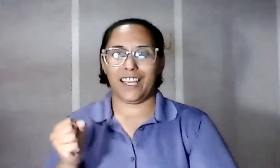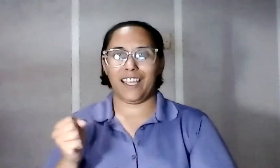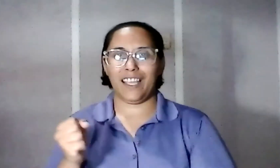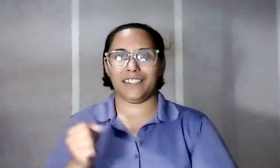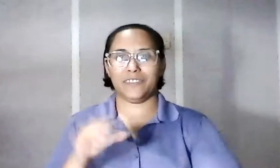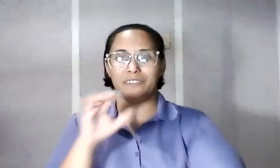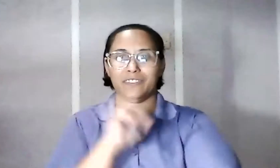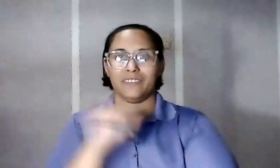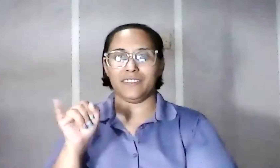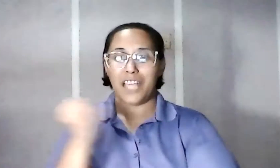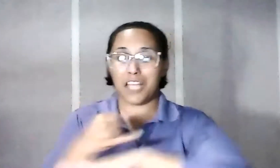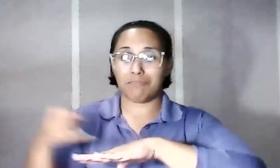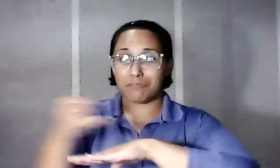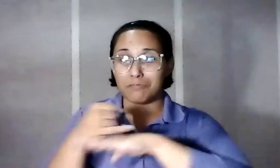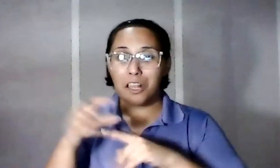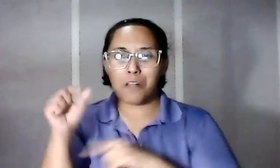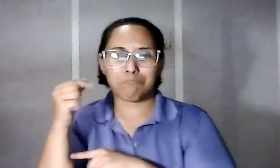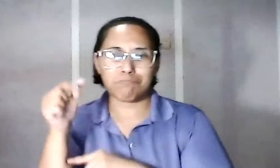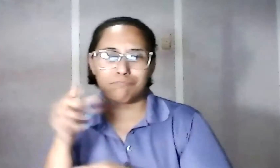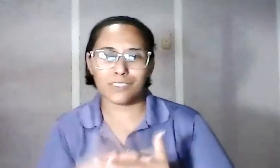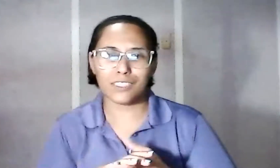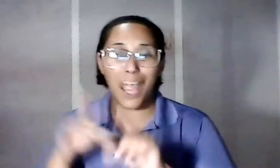a la orden para preguntas, comentarios o reacciones.